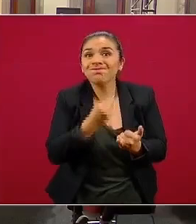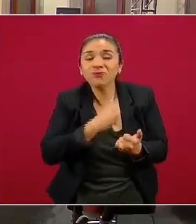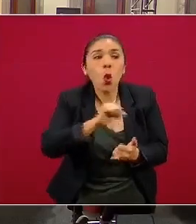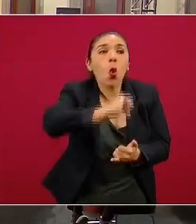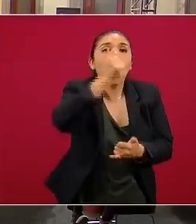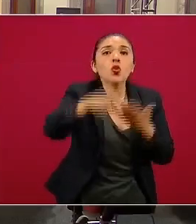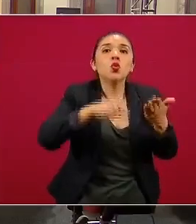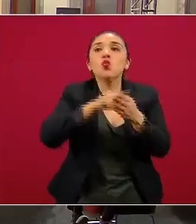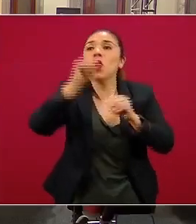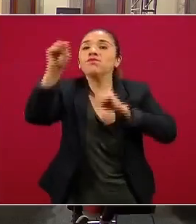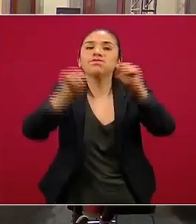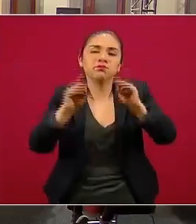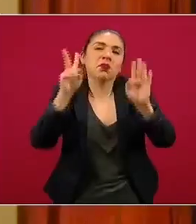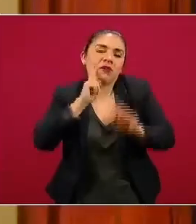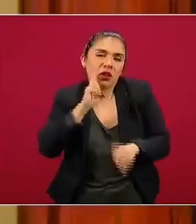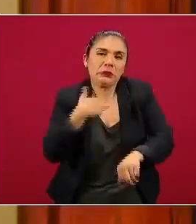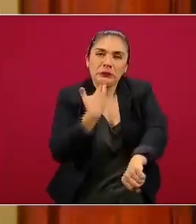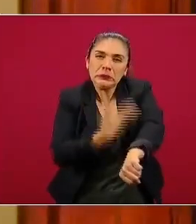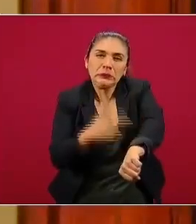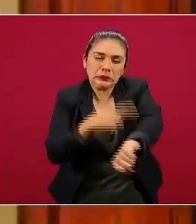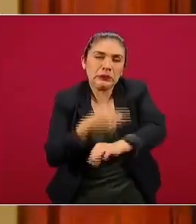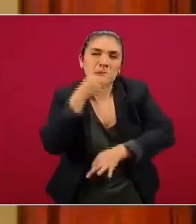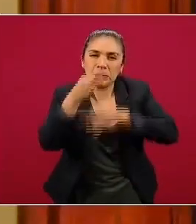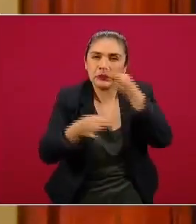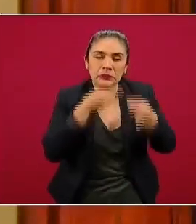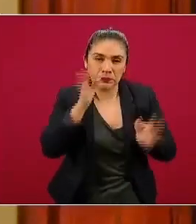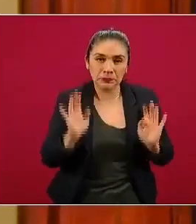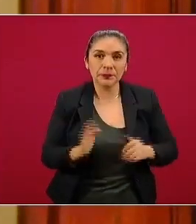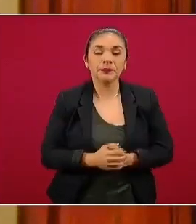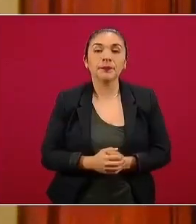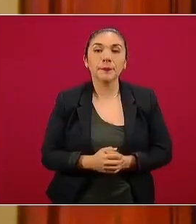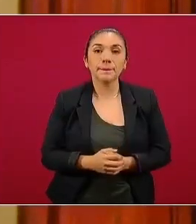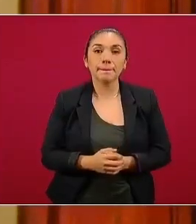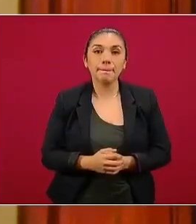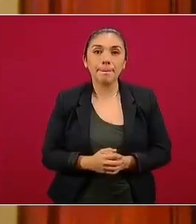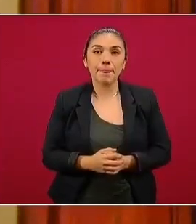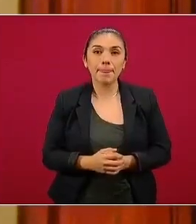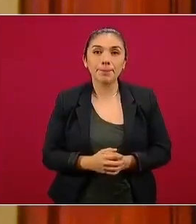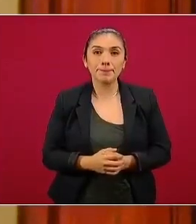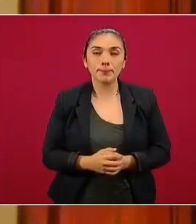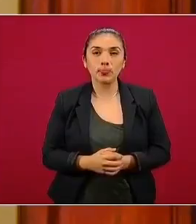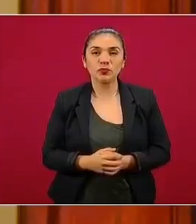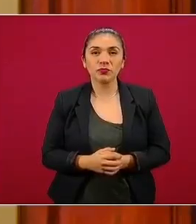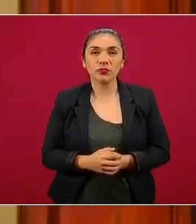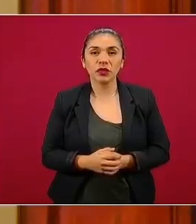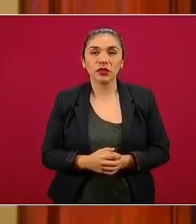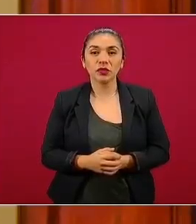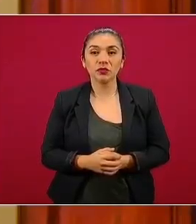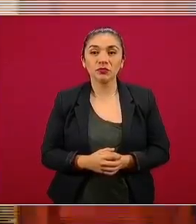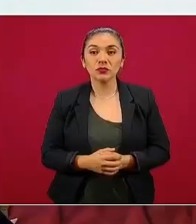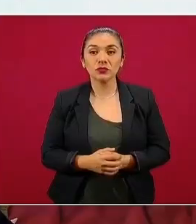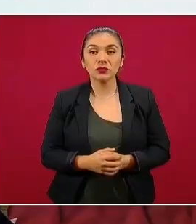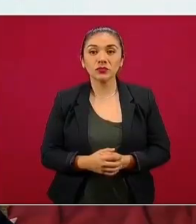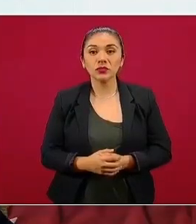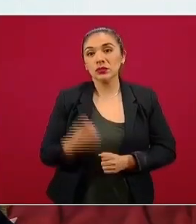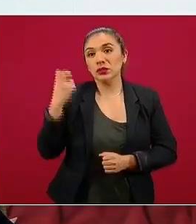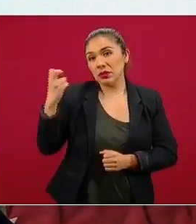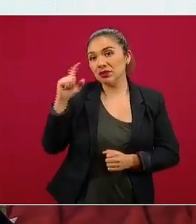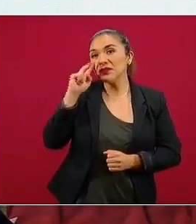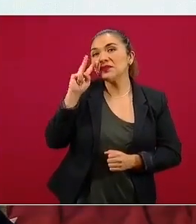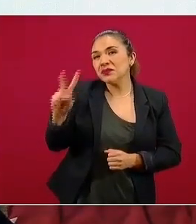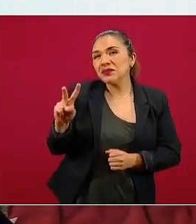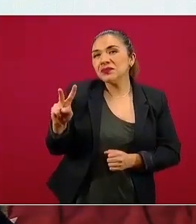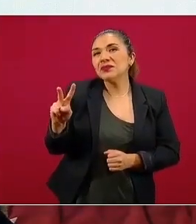localidad, vamos a estar realizando monitoreo diario de esto. Si vemos la siguiente diapositiva, aquí podemos ver